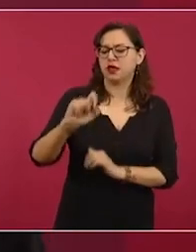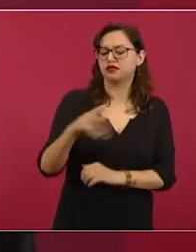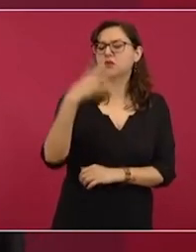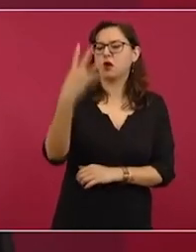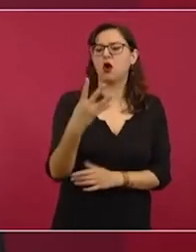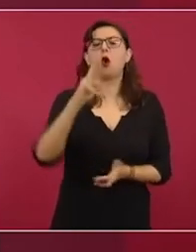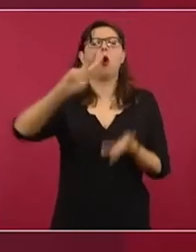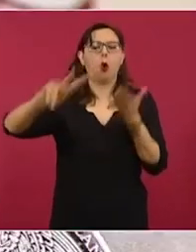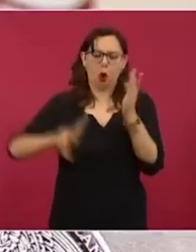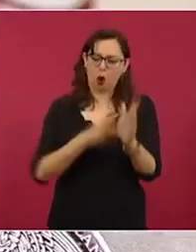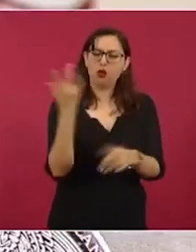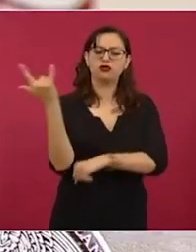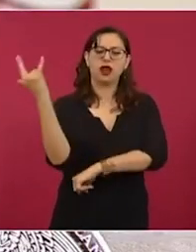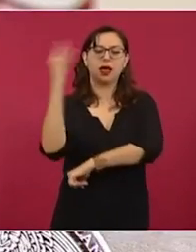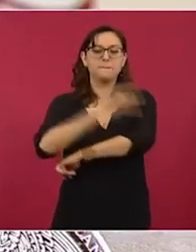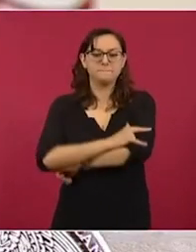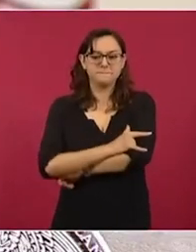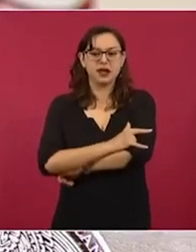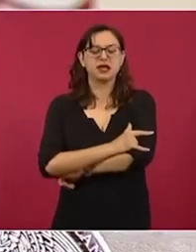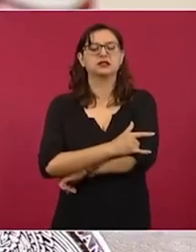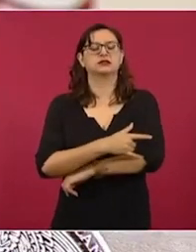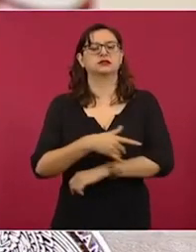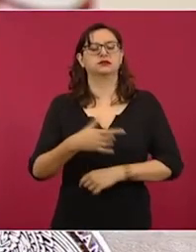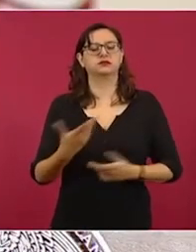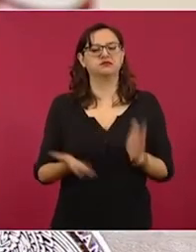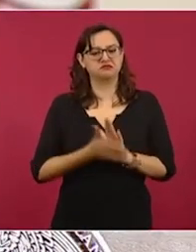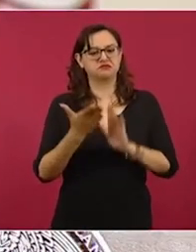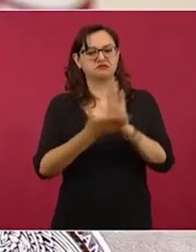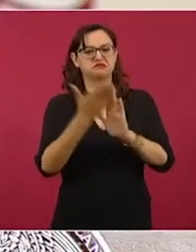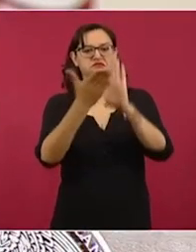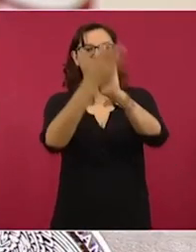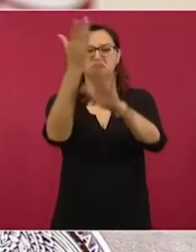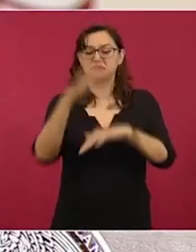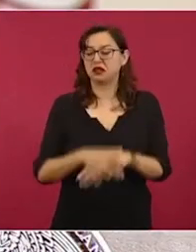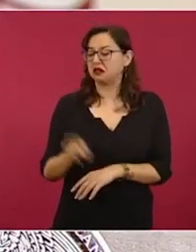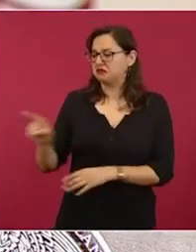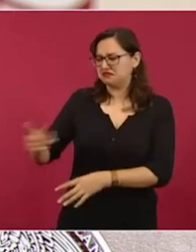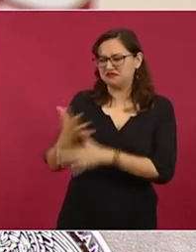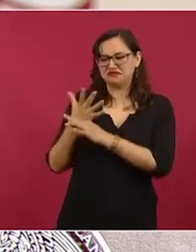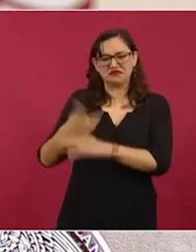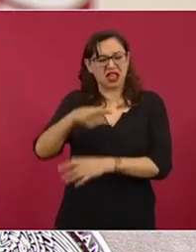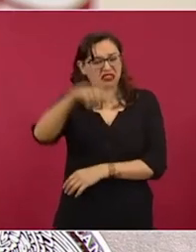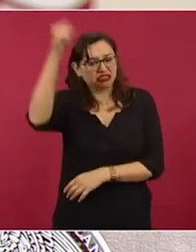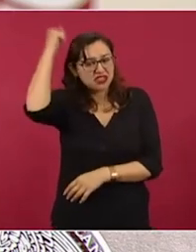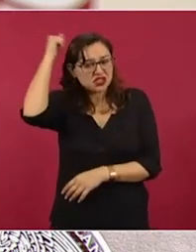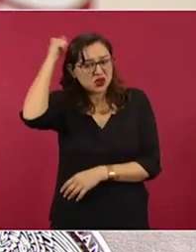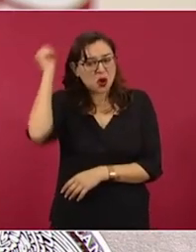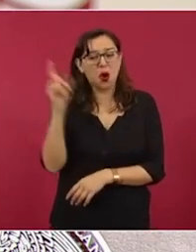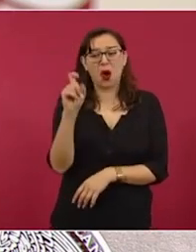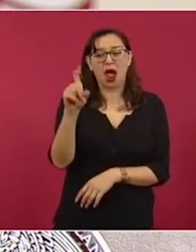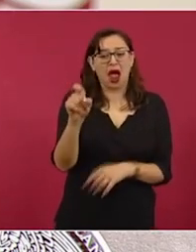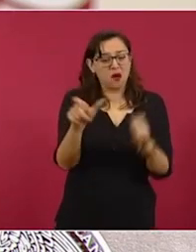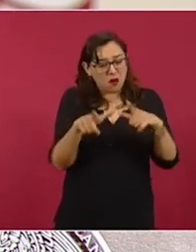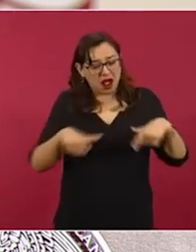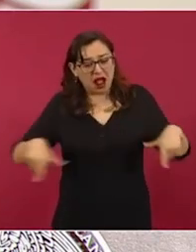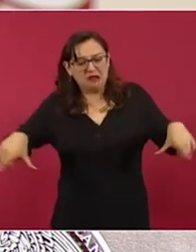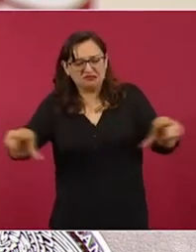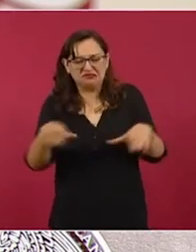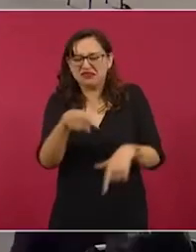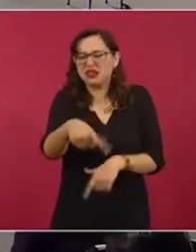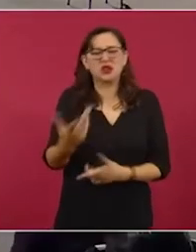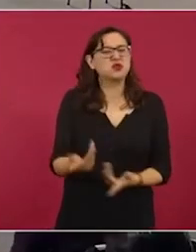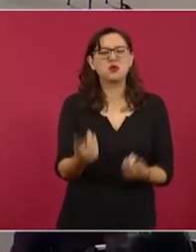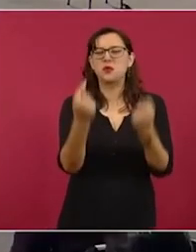de Texcoco, cito Acuadri, no tiene ningún valor ambiental relevante que no pueda ser compensado.